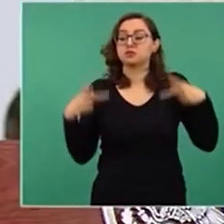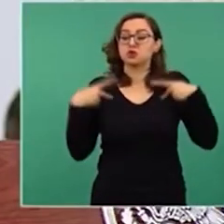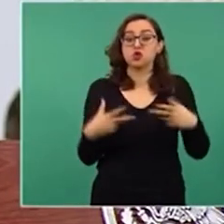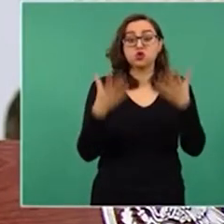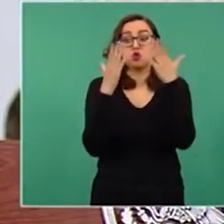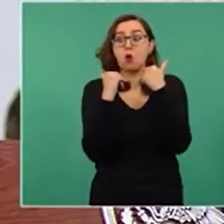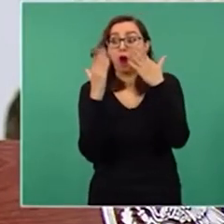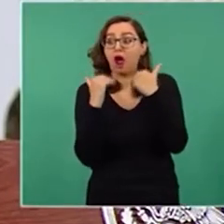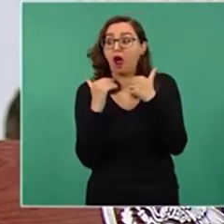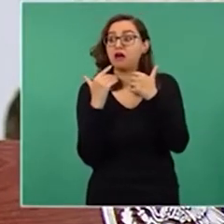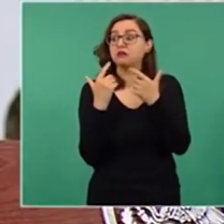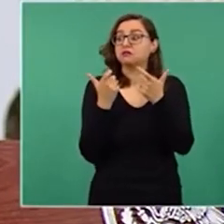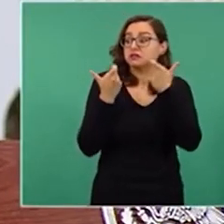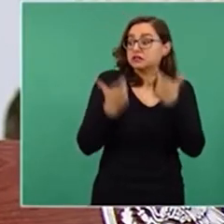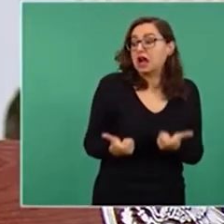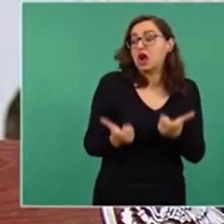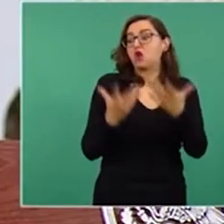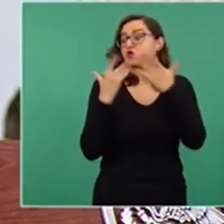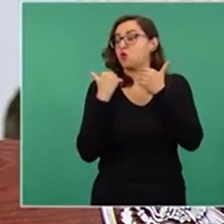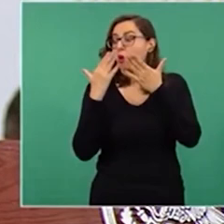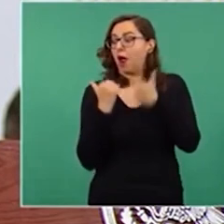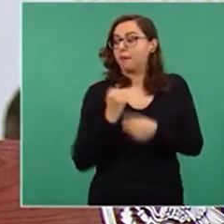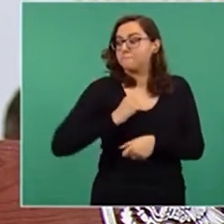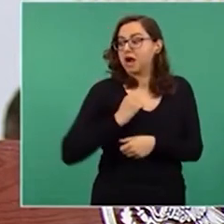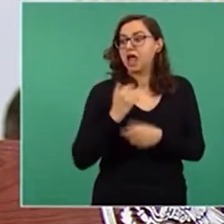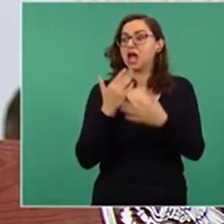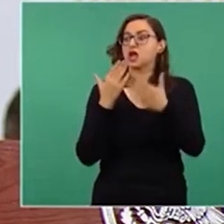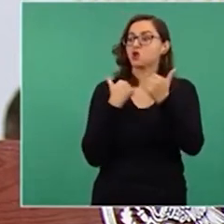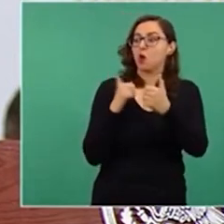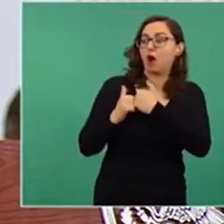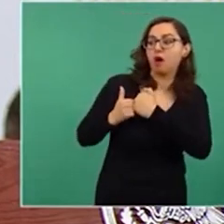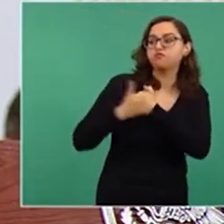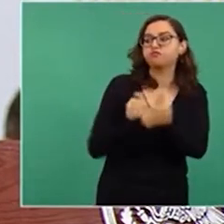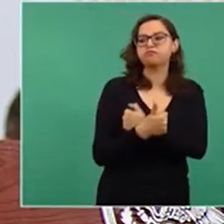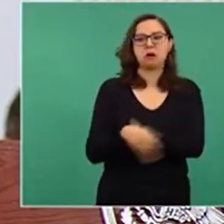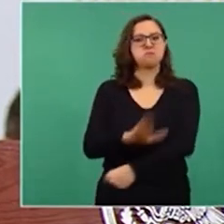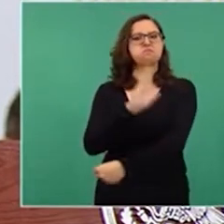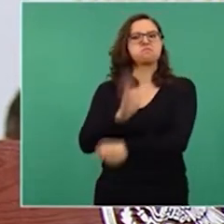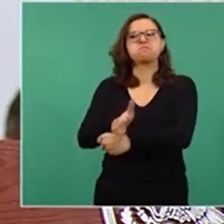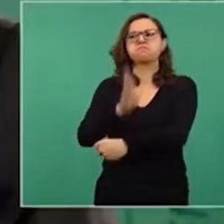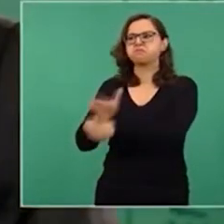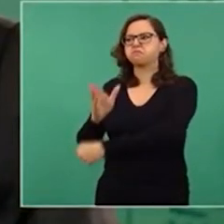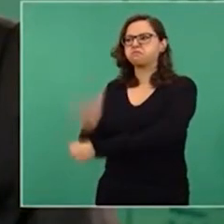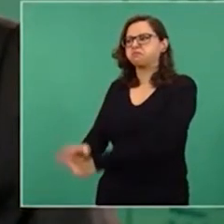me parece que no se actuó bien.